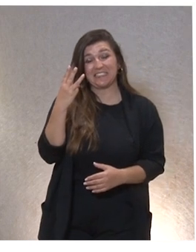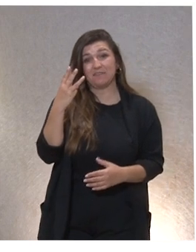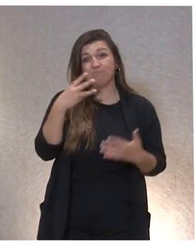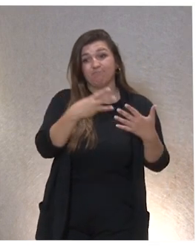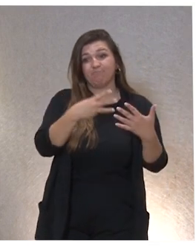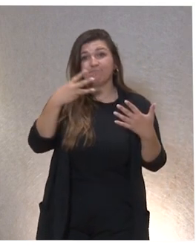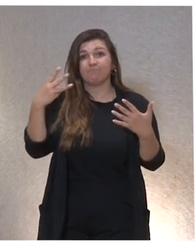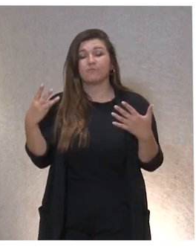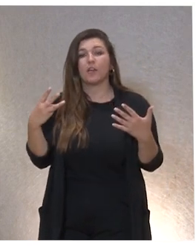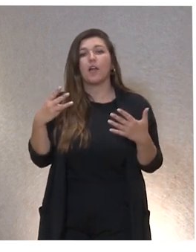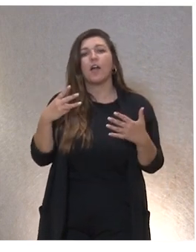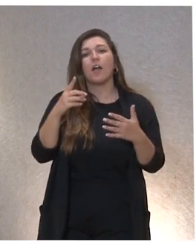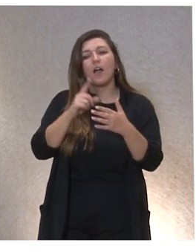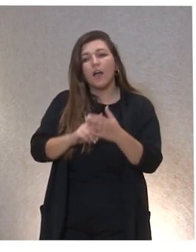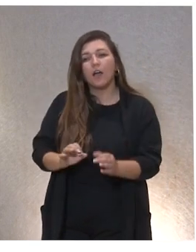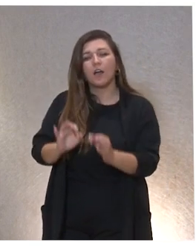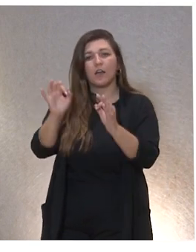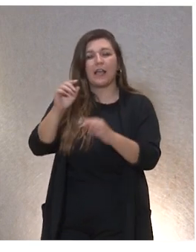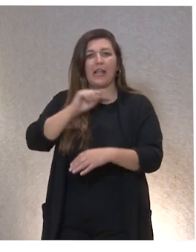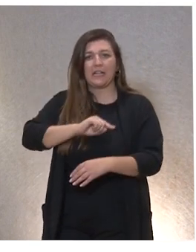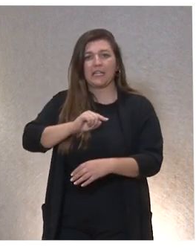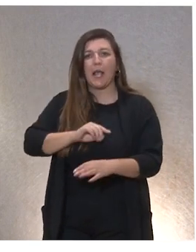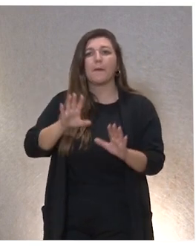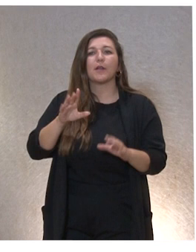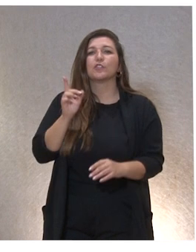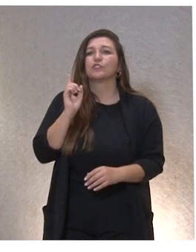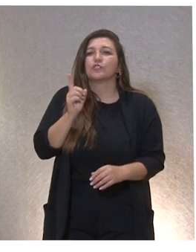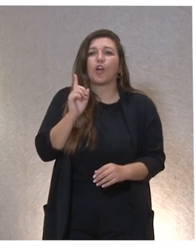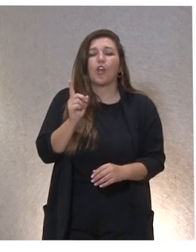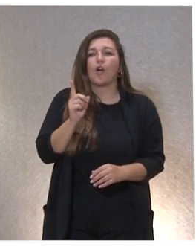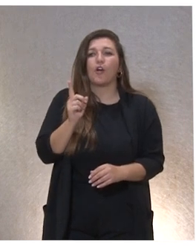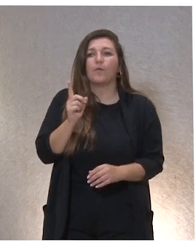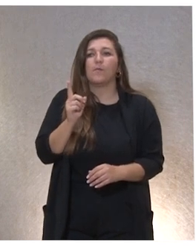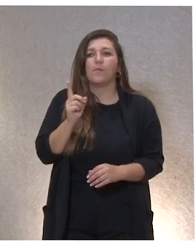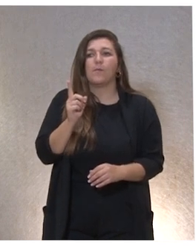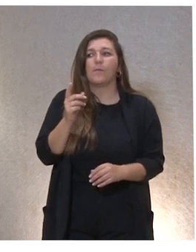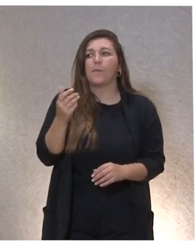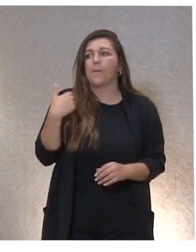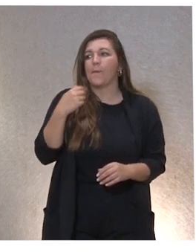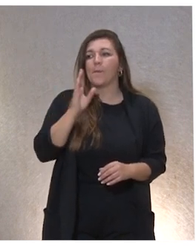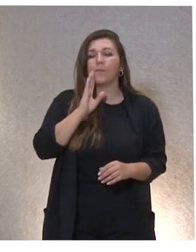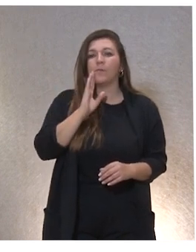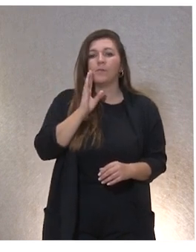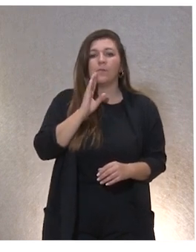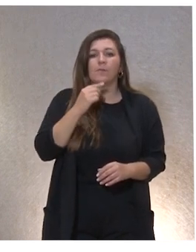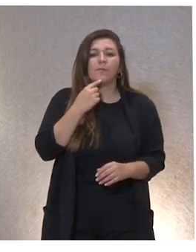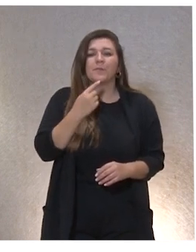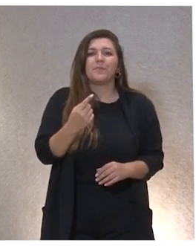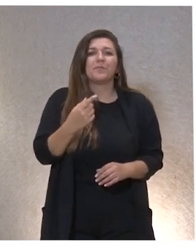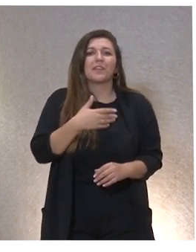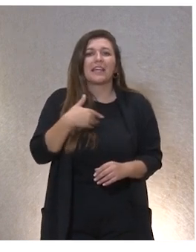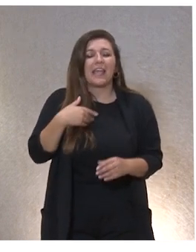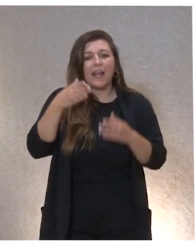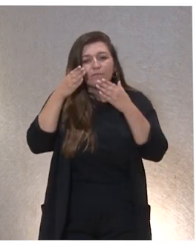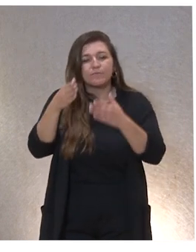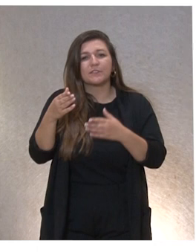exclusivamente a la ética pero no solo como decía hemos se optó por focalizarlo en